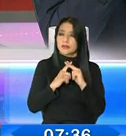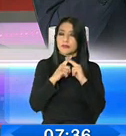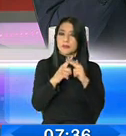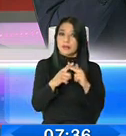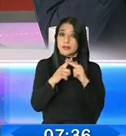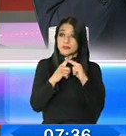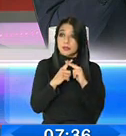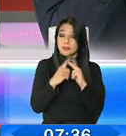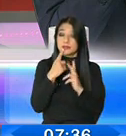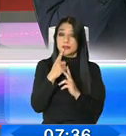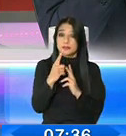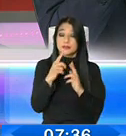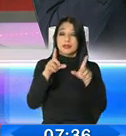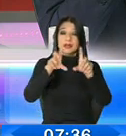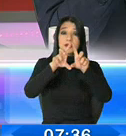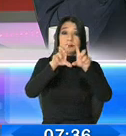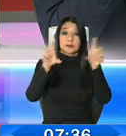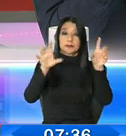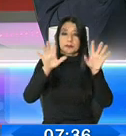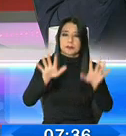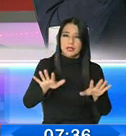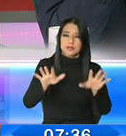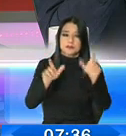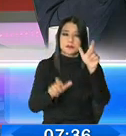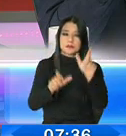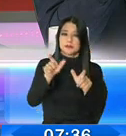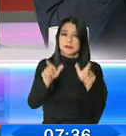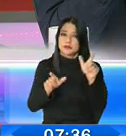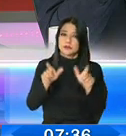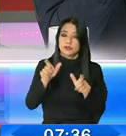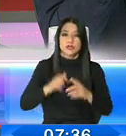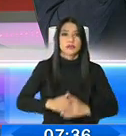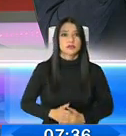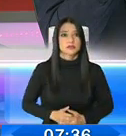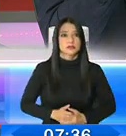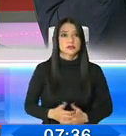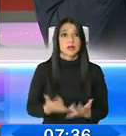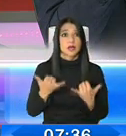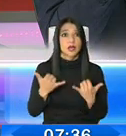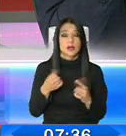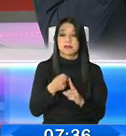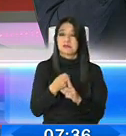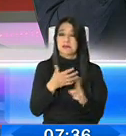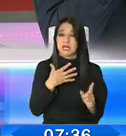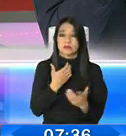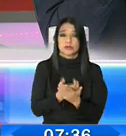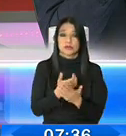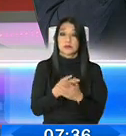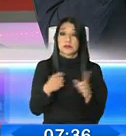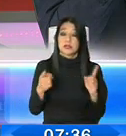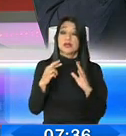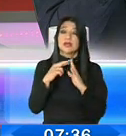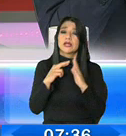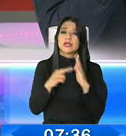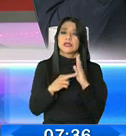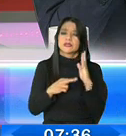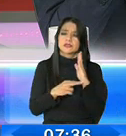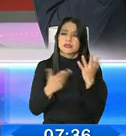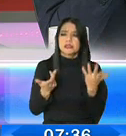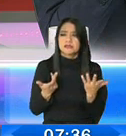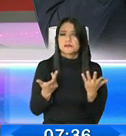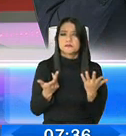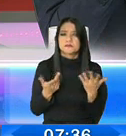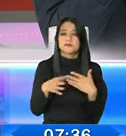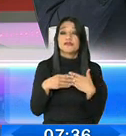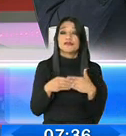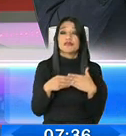obviamente que las empresas, las personas, hoy se encuentran golpeadas. Serán requisitos, obviamente